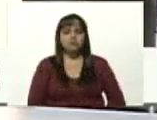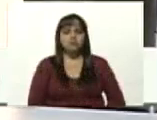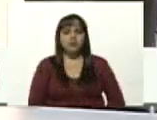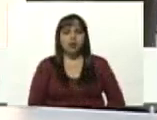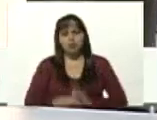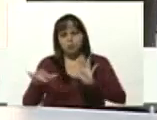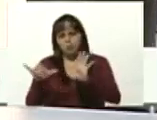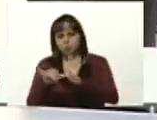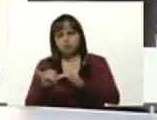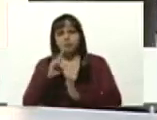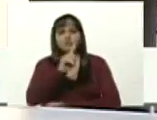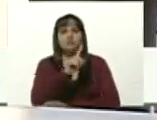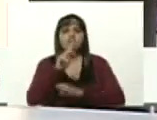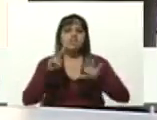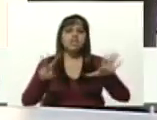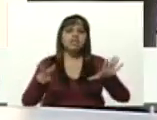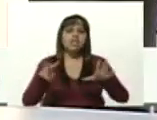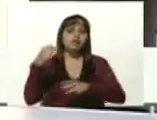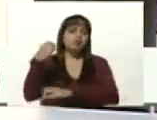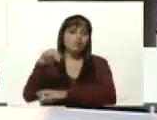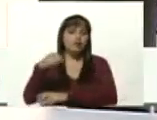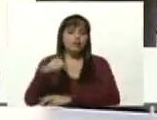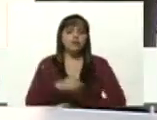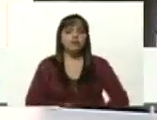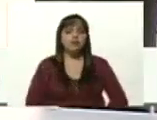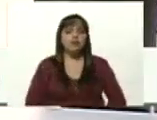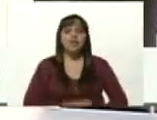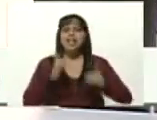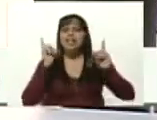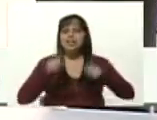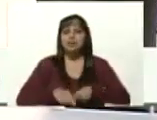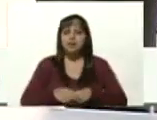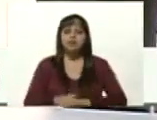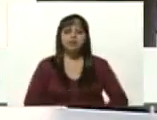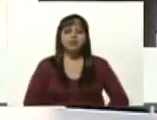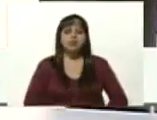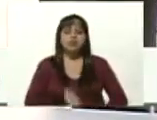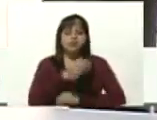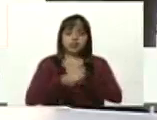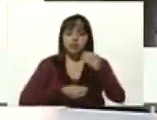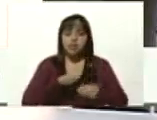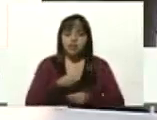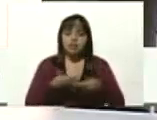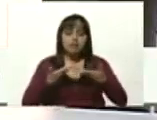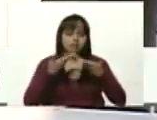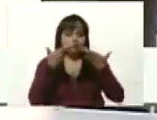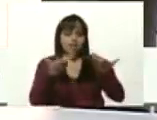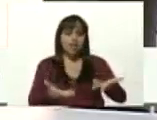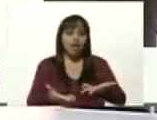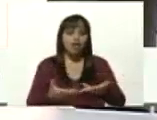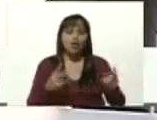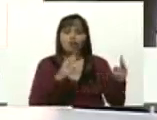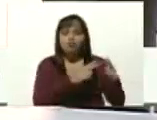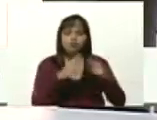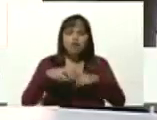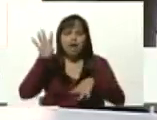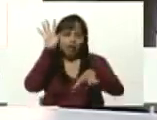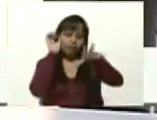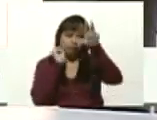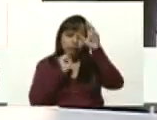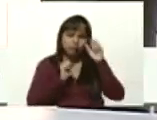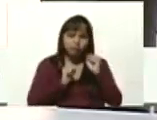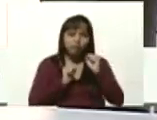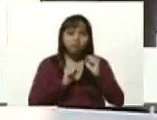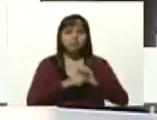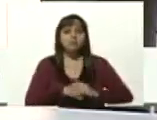17 de noviembre pero que también se produce allí se da el conocimiento se alimenta la